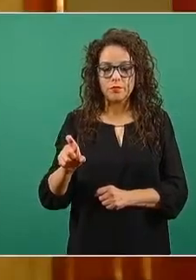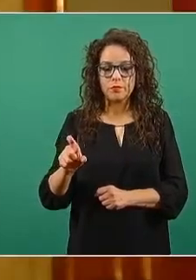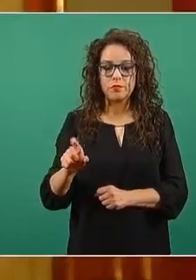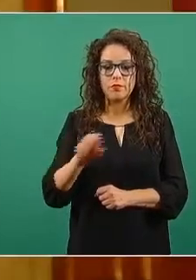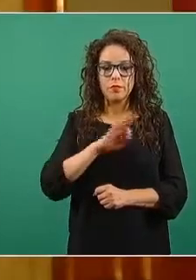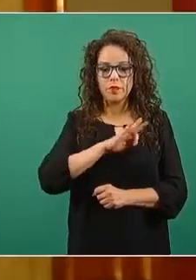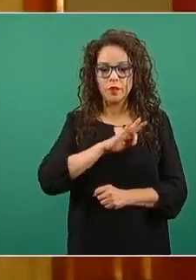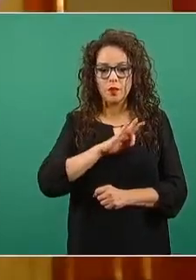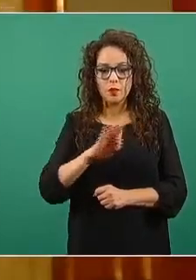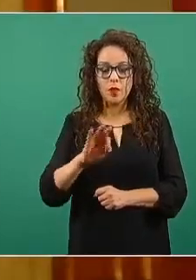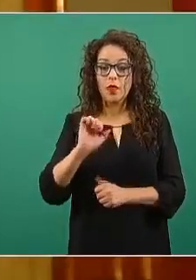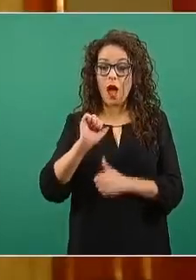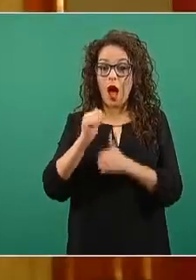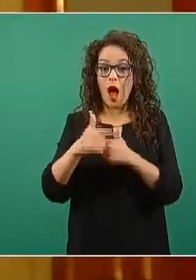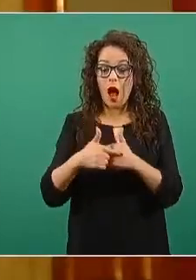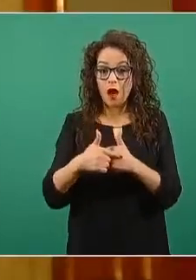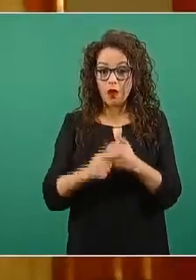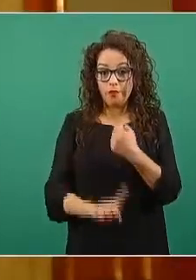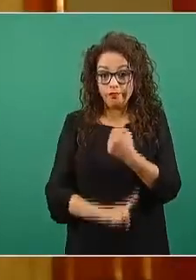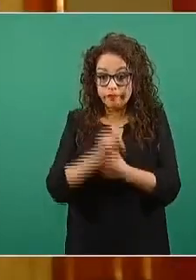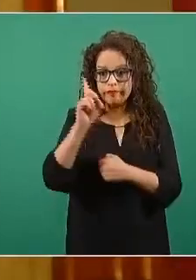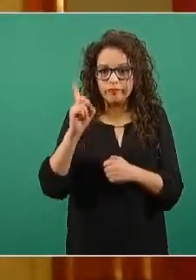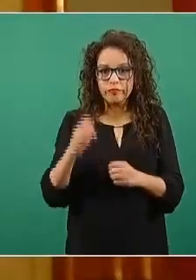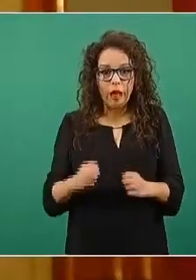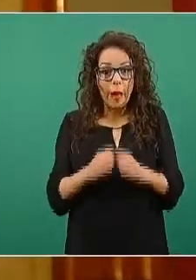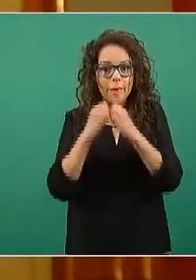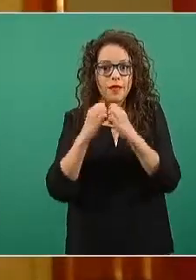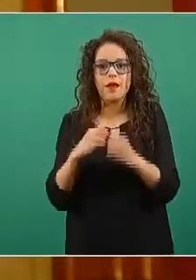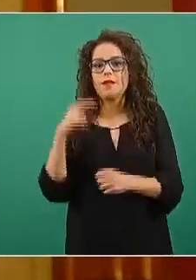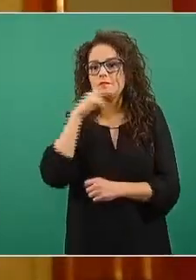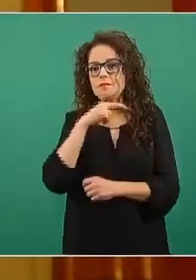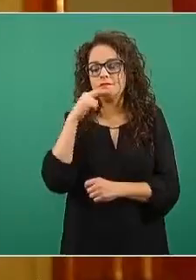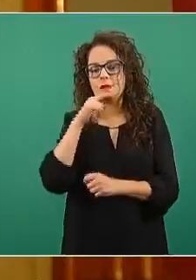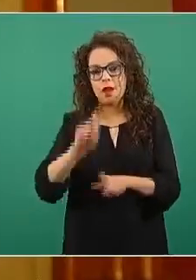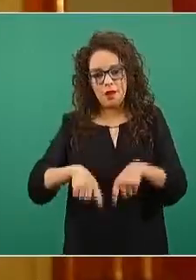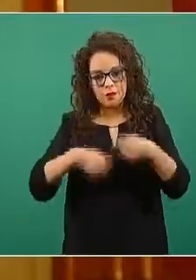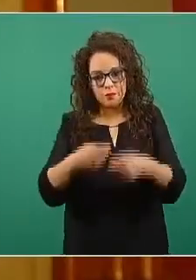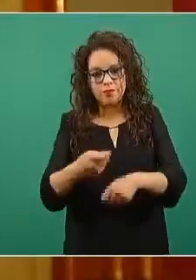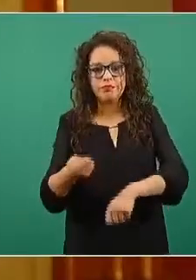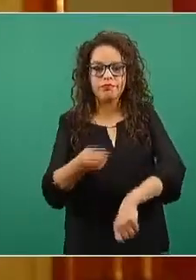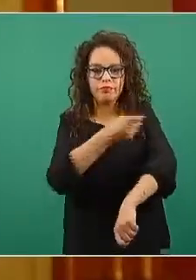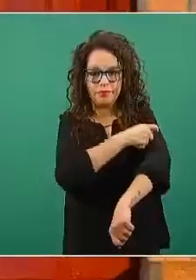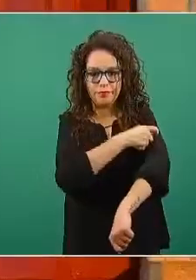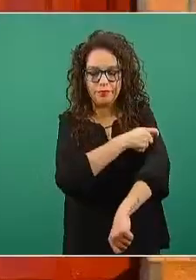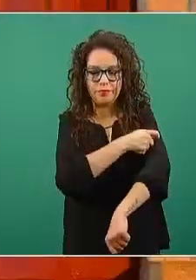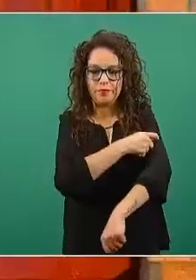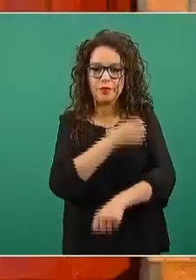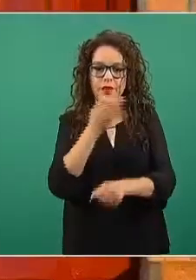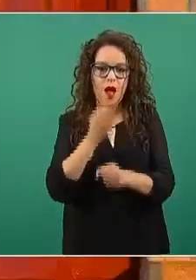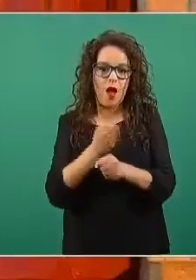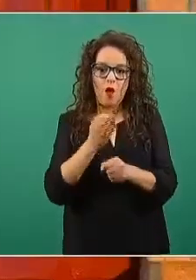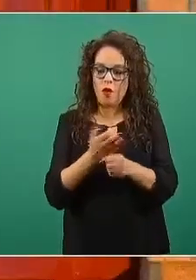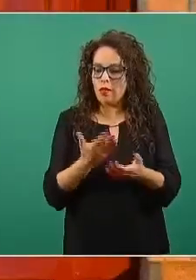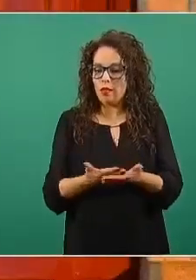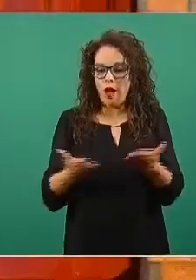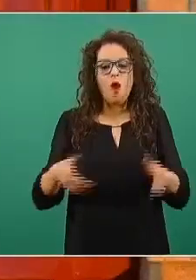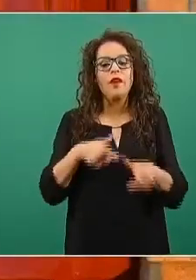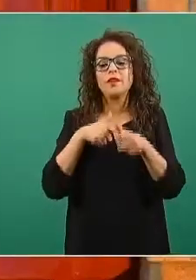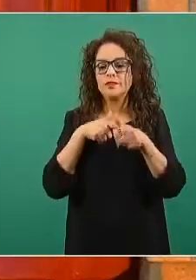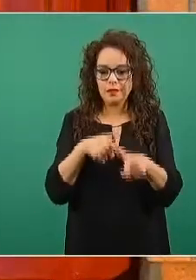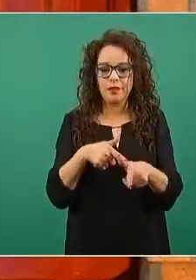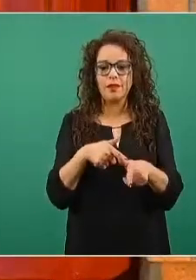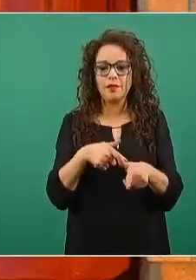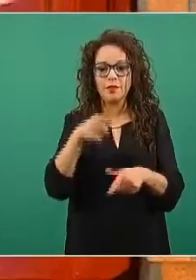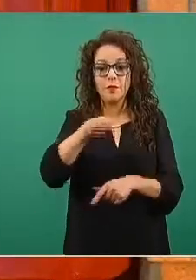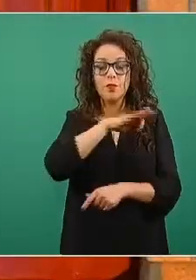permitan en caso de alguna eventualidad dar respuesta a los esquemas de vacunación que se han dado hasta la fecha. Entonces, como pueden